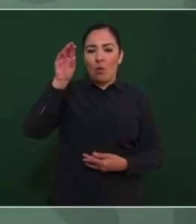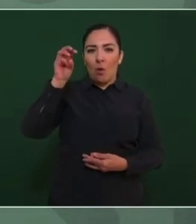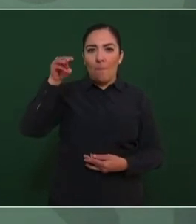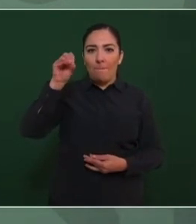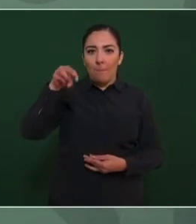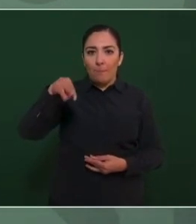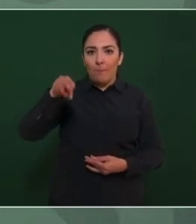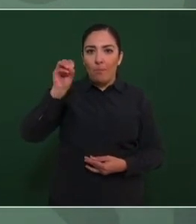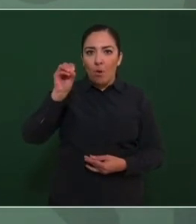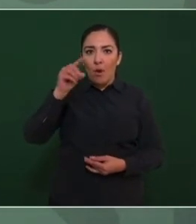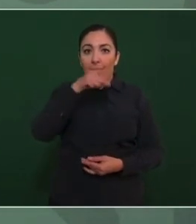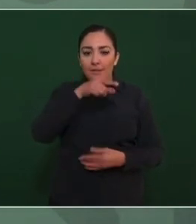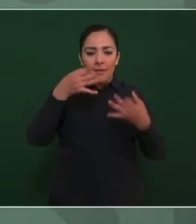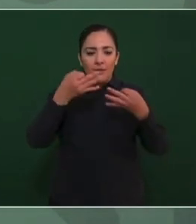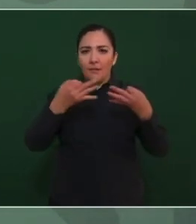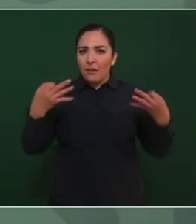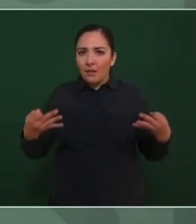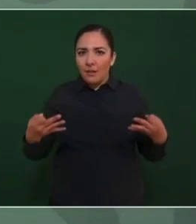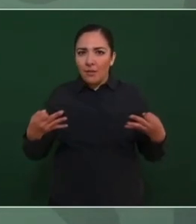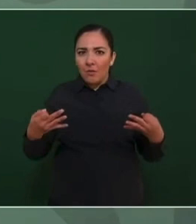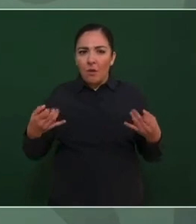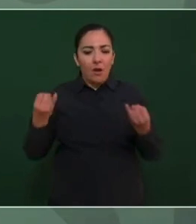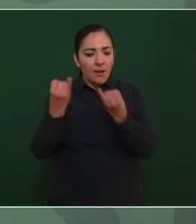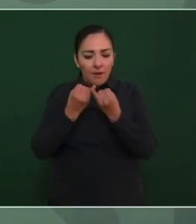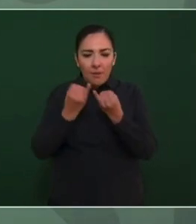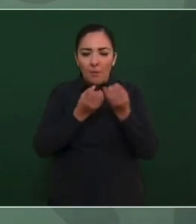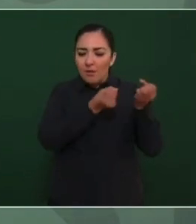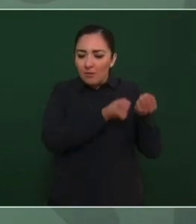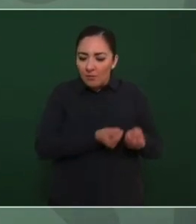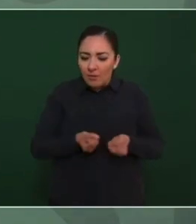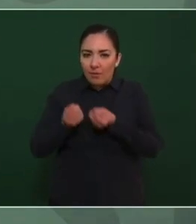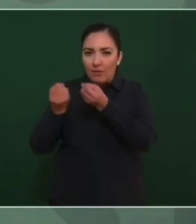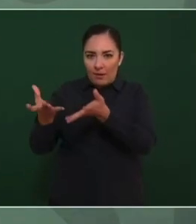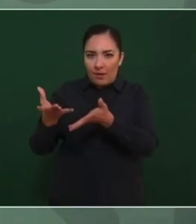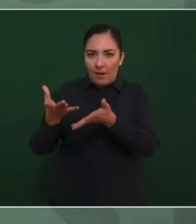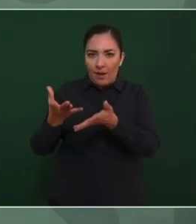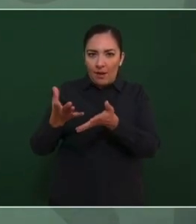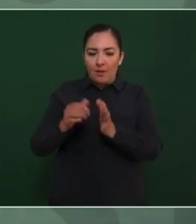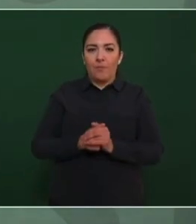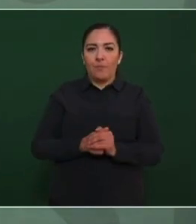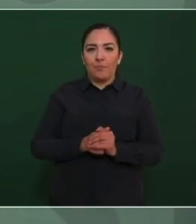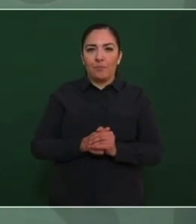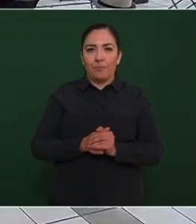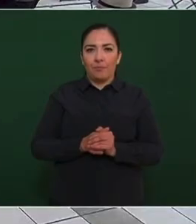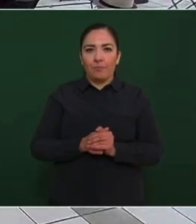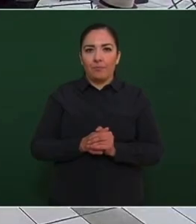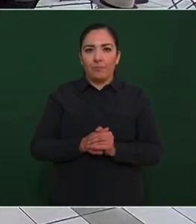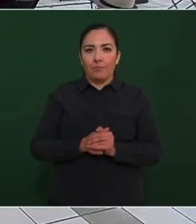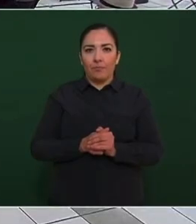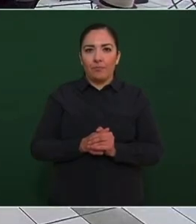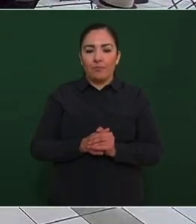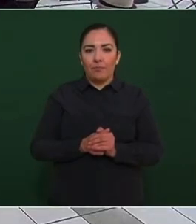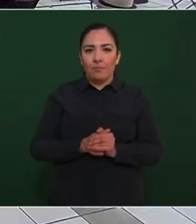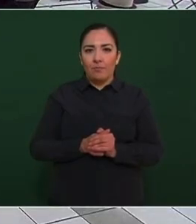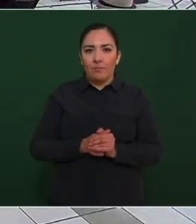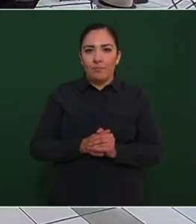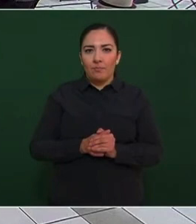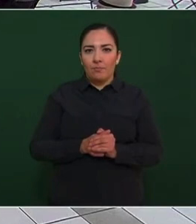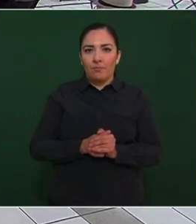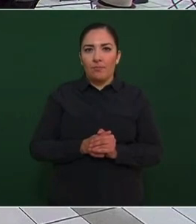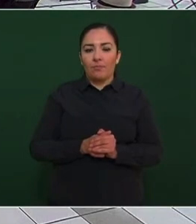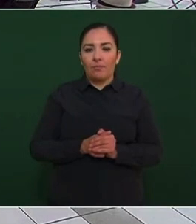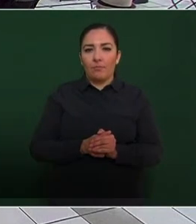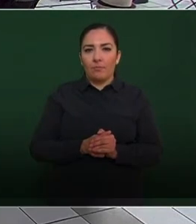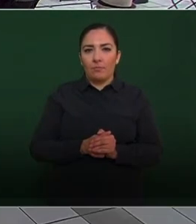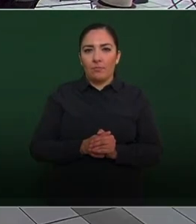entregado a este fideicomiso que tú mencionas. Sí, vamos